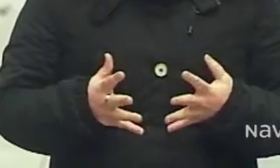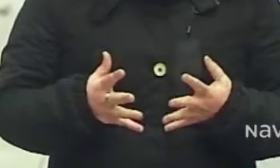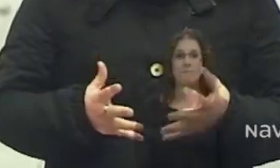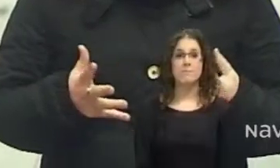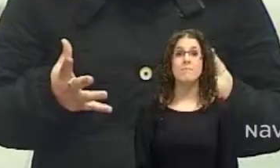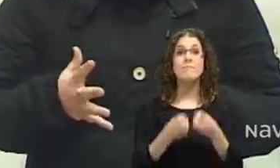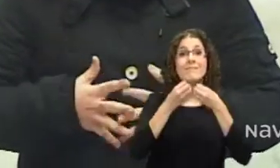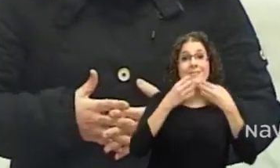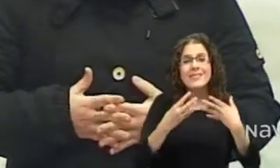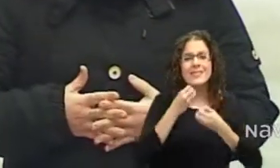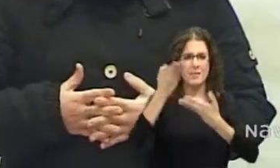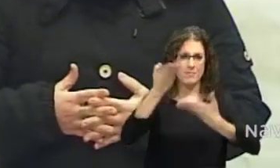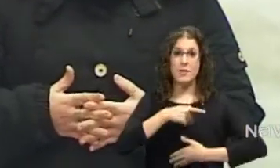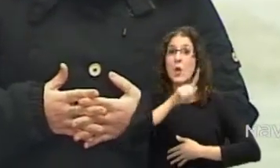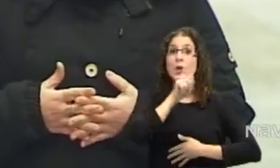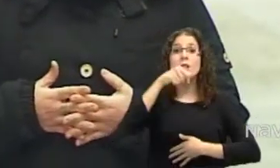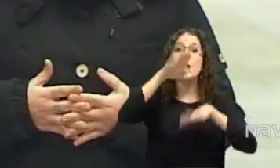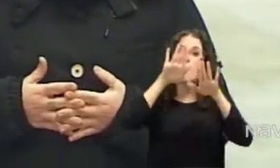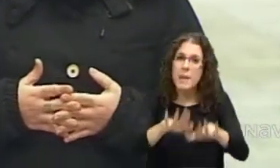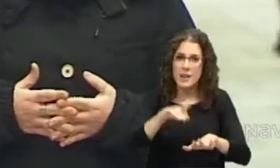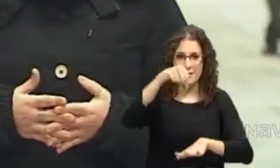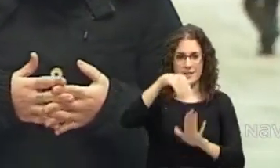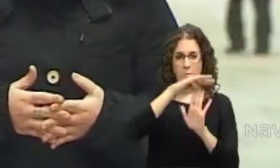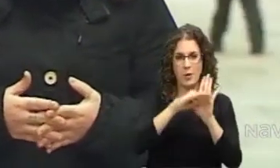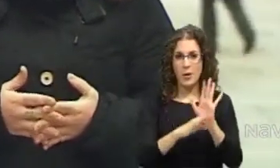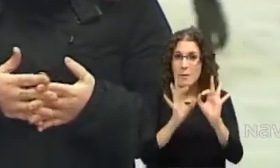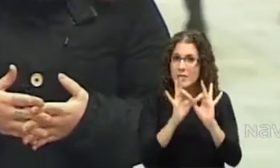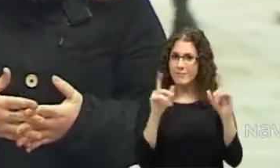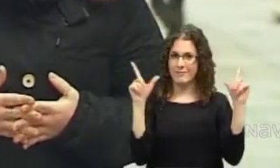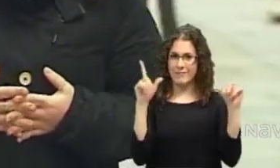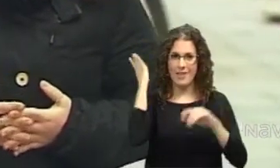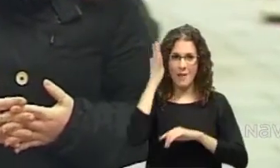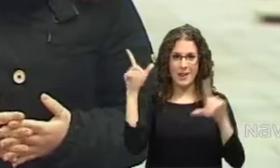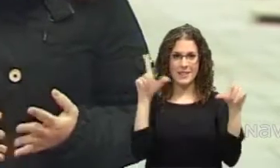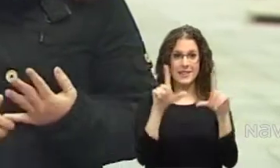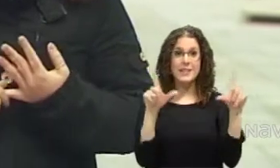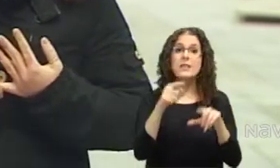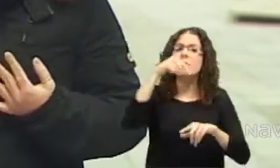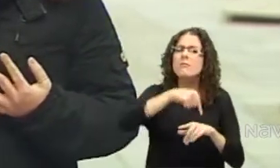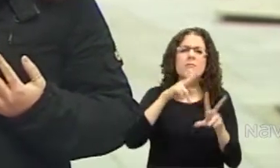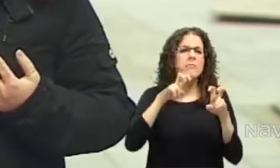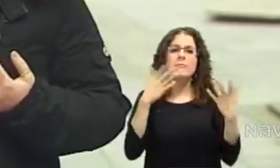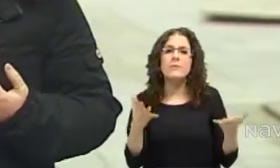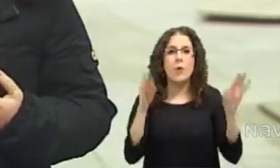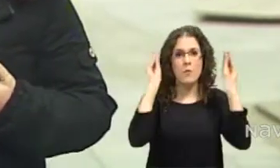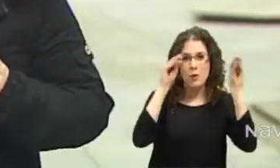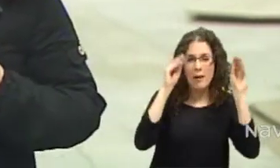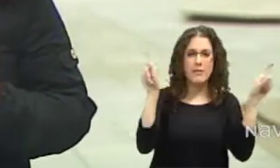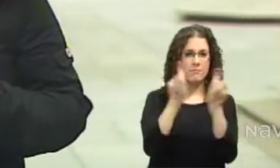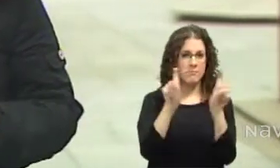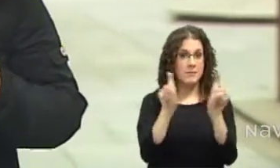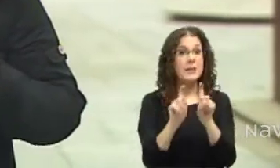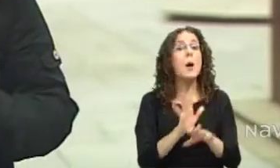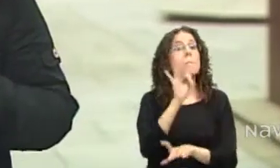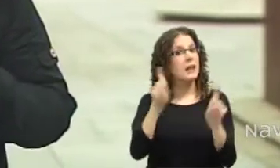¿Qué tal? ¿Cómo estás? Bienvenido a No te pares. Ya sabes, el espacio de esta casa de Navarra Televisión en el que la formación, las empresas y el